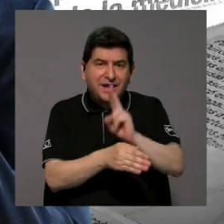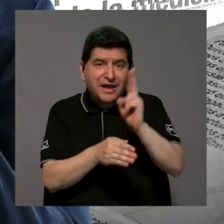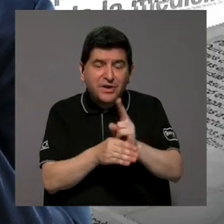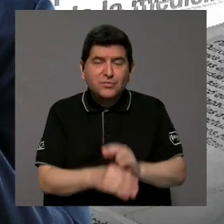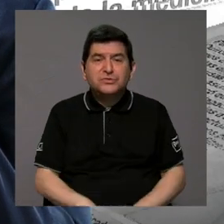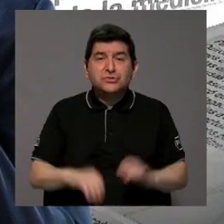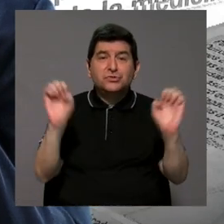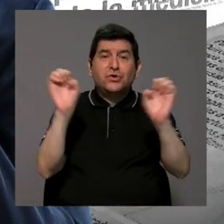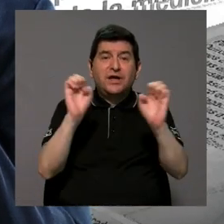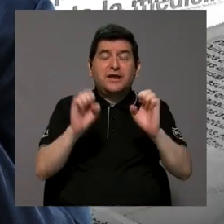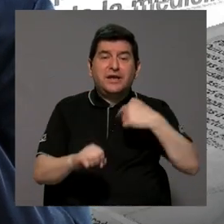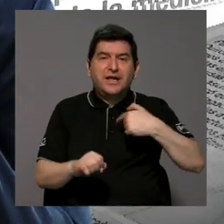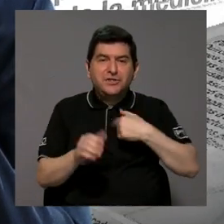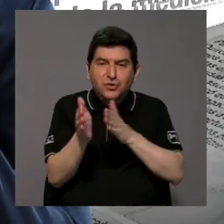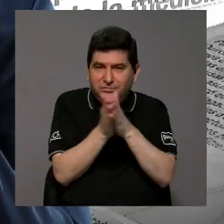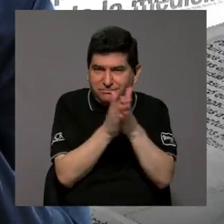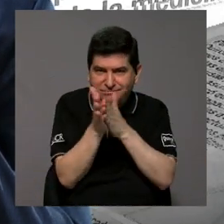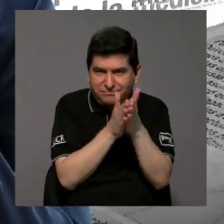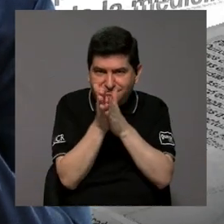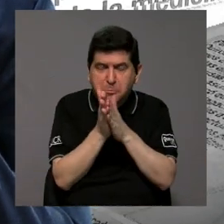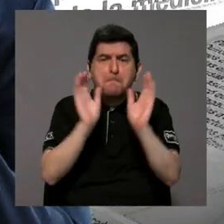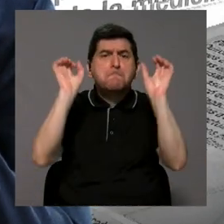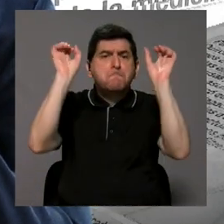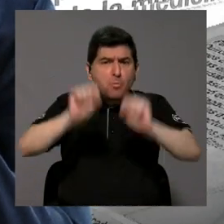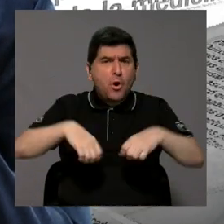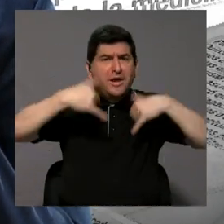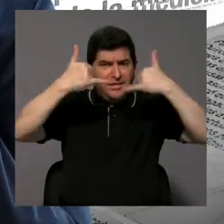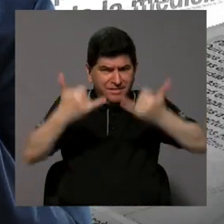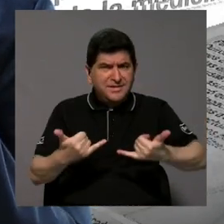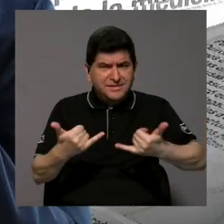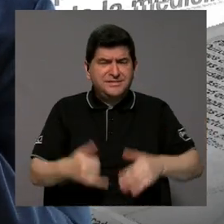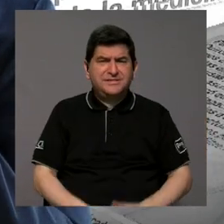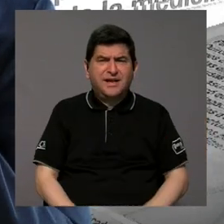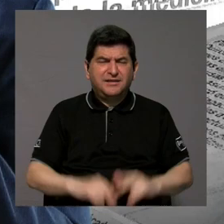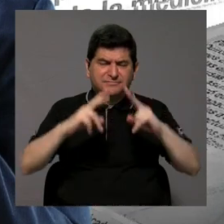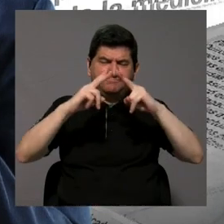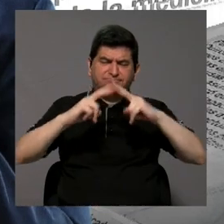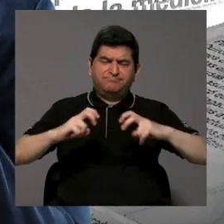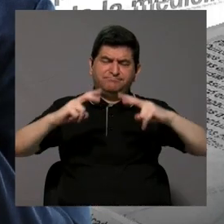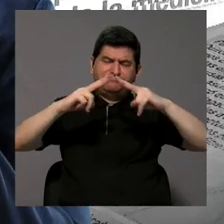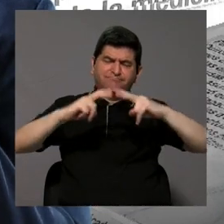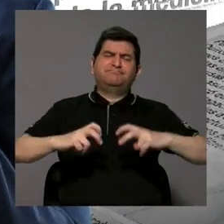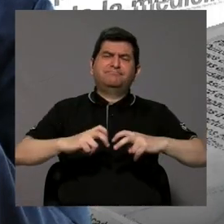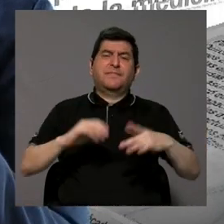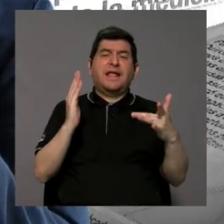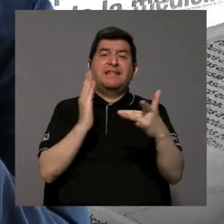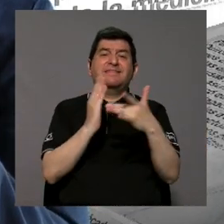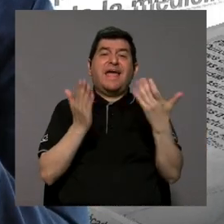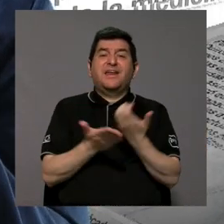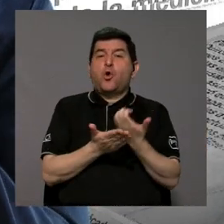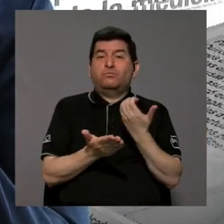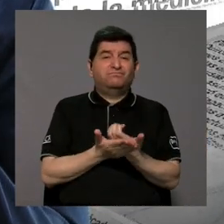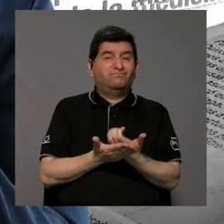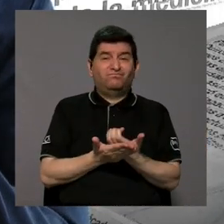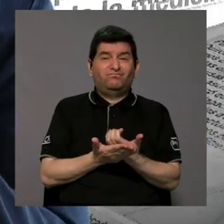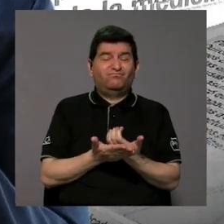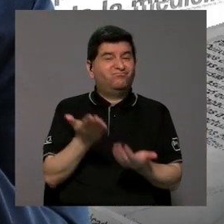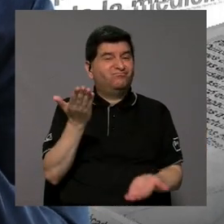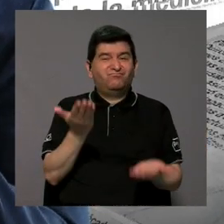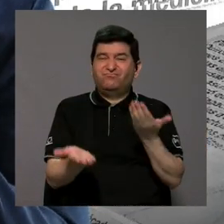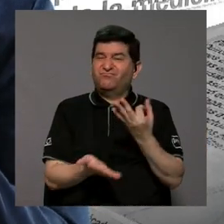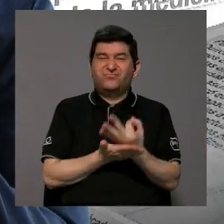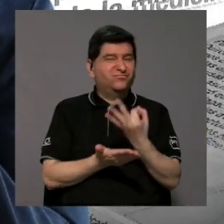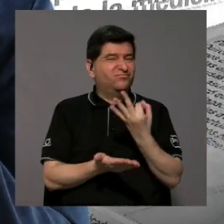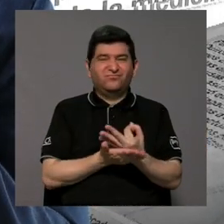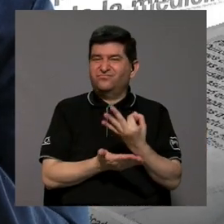cantidad de energía que yo le puedo sacar puede ser que si ya se hace un análisis tecnoeconómico capaz que